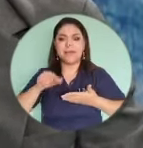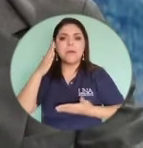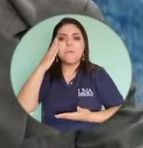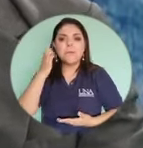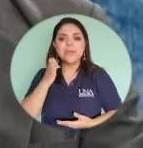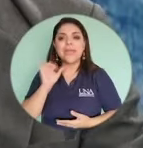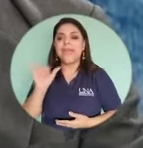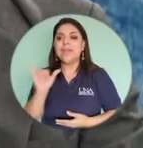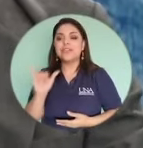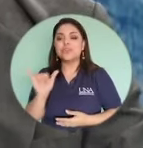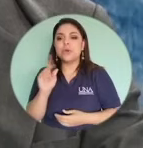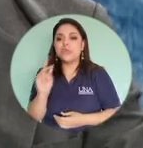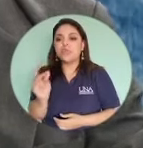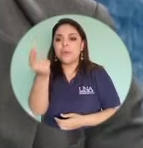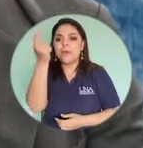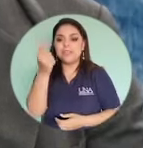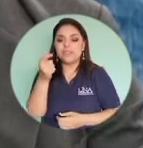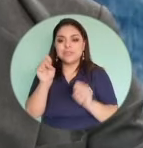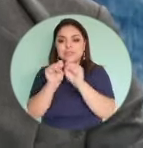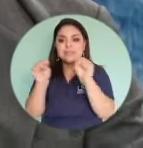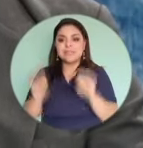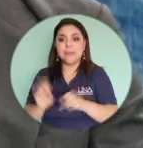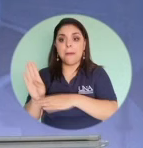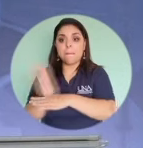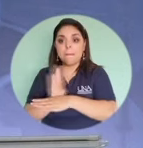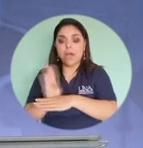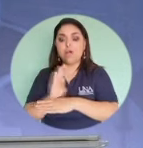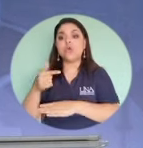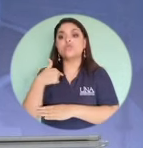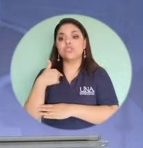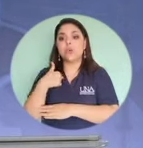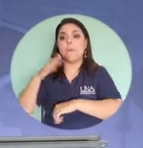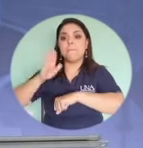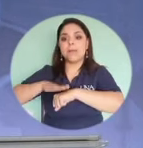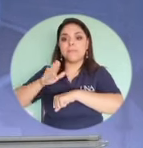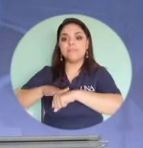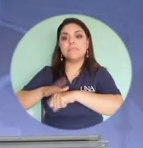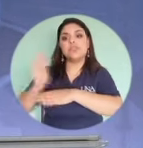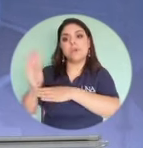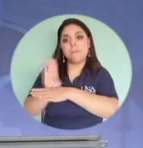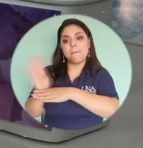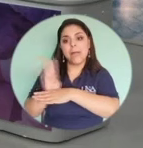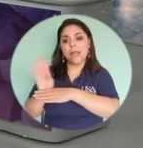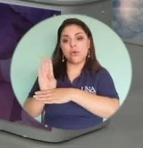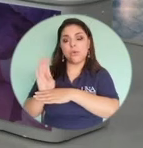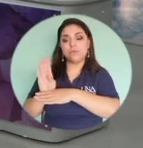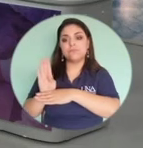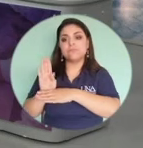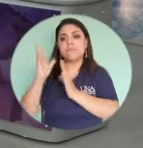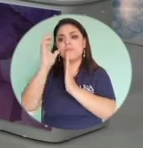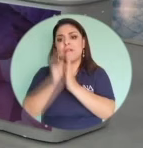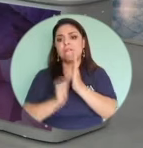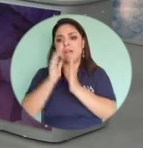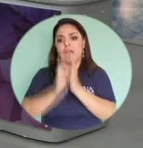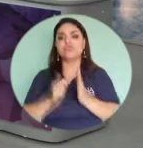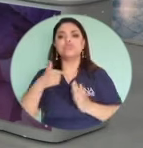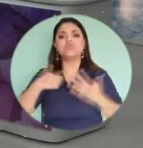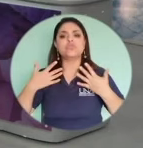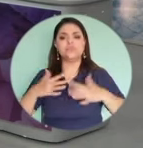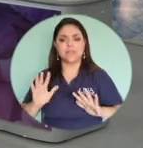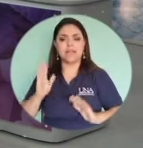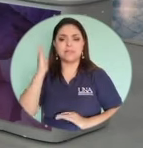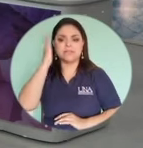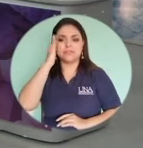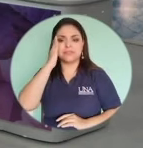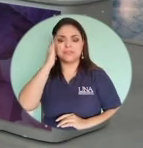porque eso se hace automático a través de los sistemas del banco si hay un rebajo que yo estoy autorizando de forma automática eso